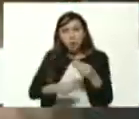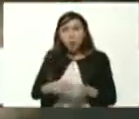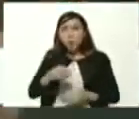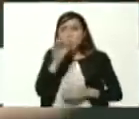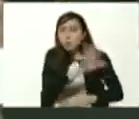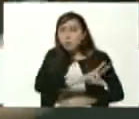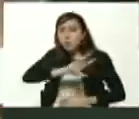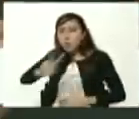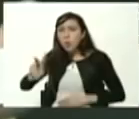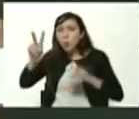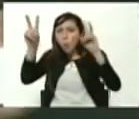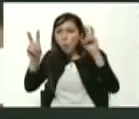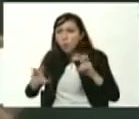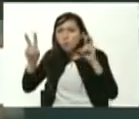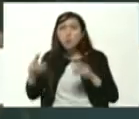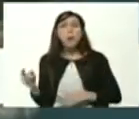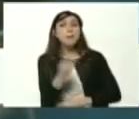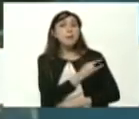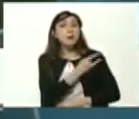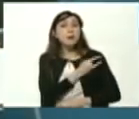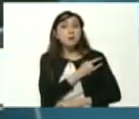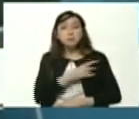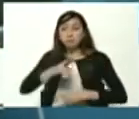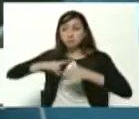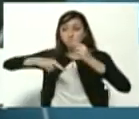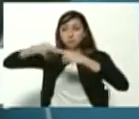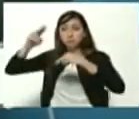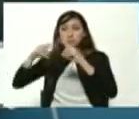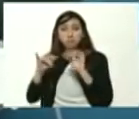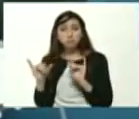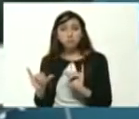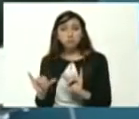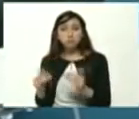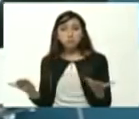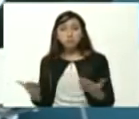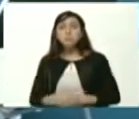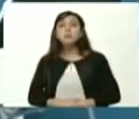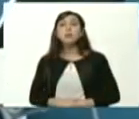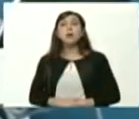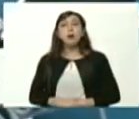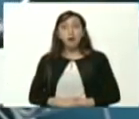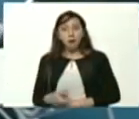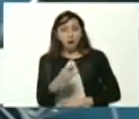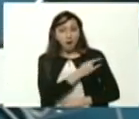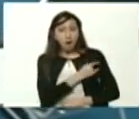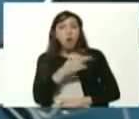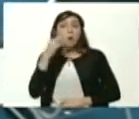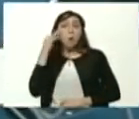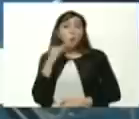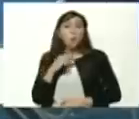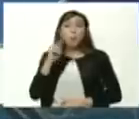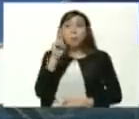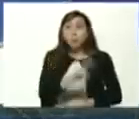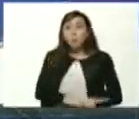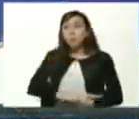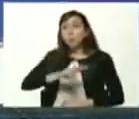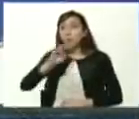nuevas universidades una de ellas la universidad bolivariana de Venezuela